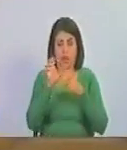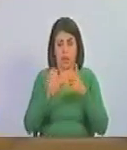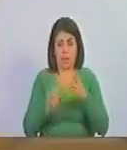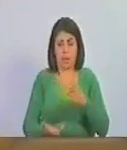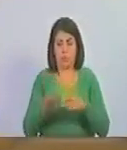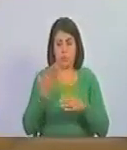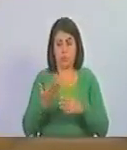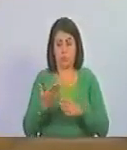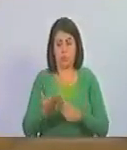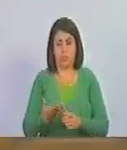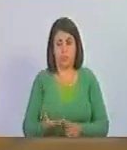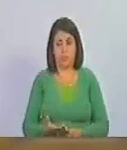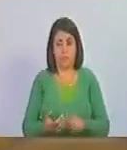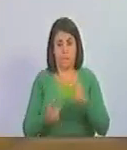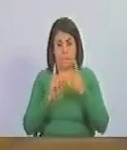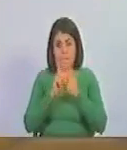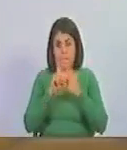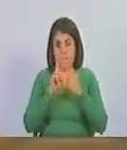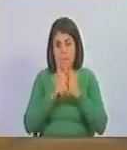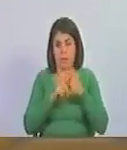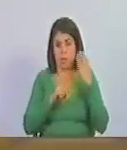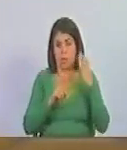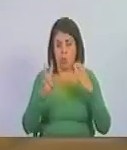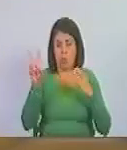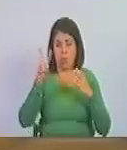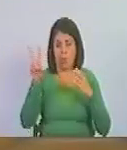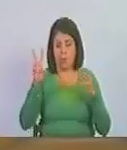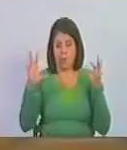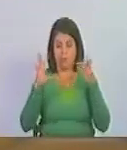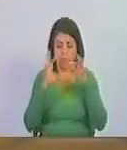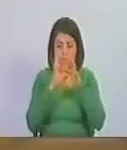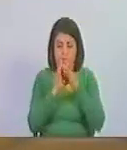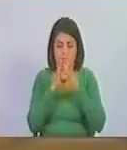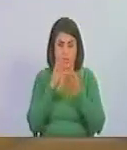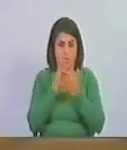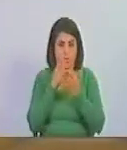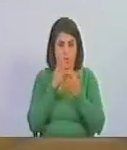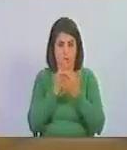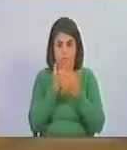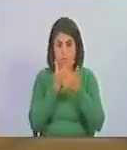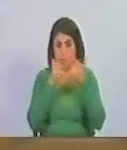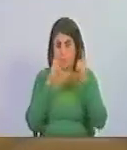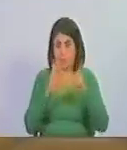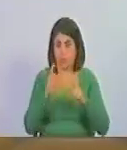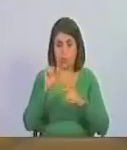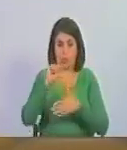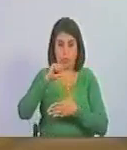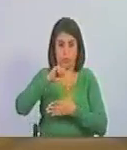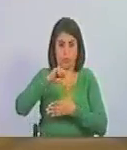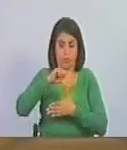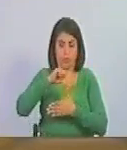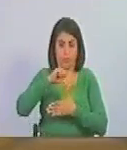fundamentales primero que Colombia y Venezuela están unidas siempre para la liberación de Sudamérica